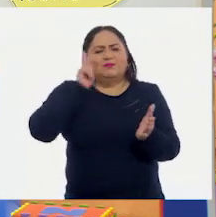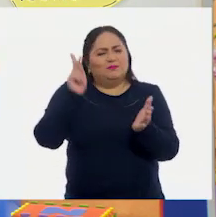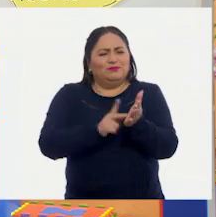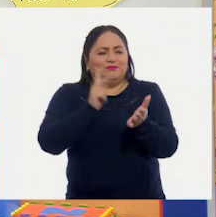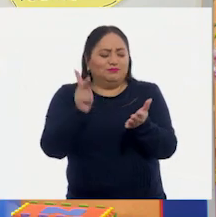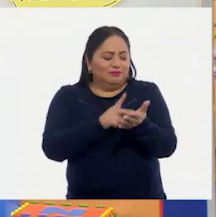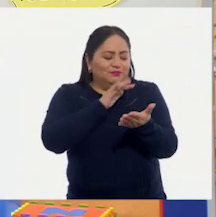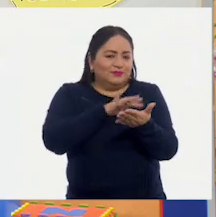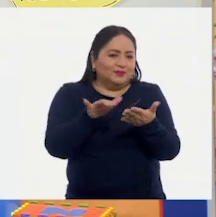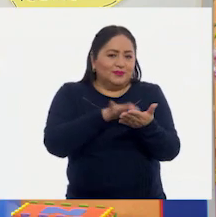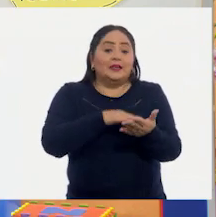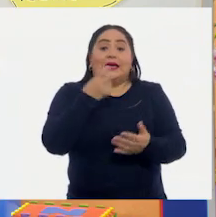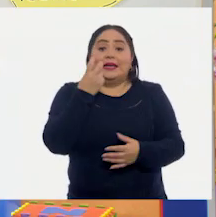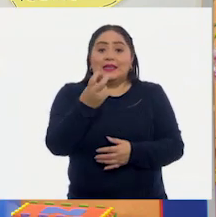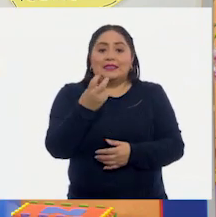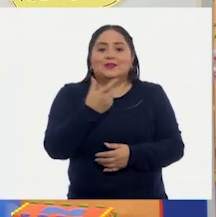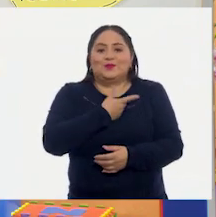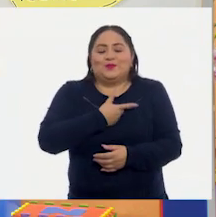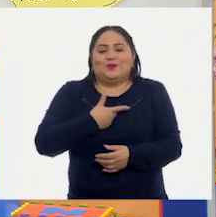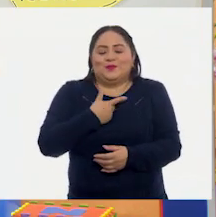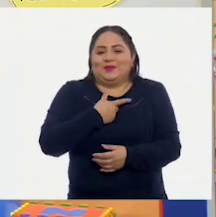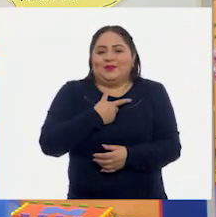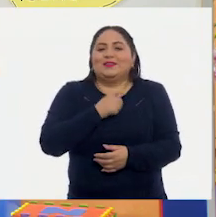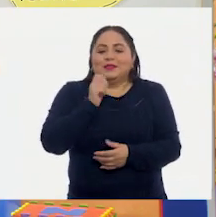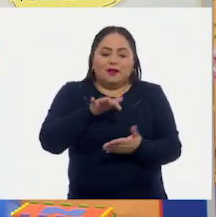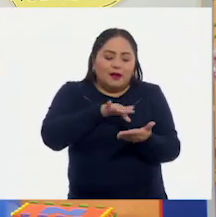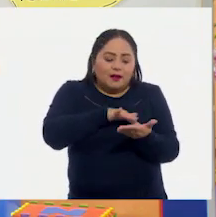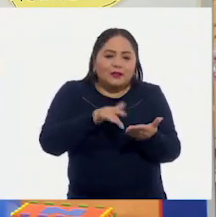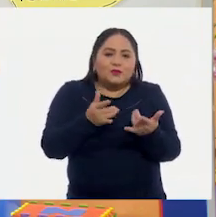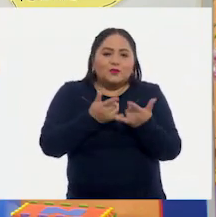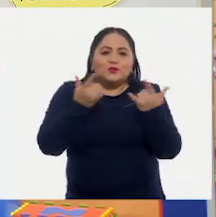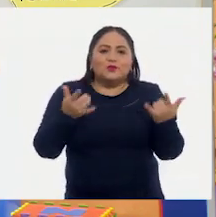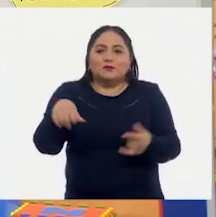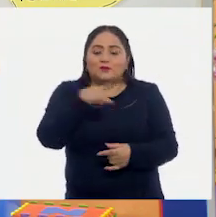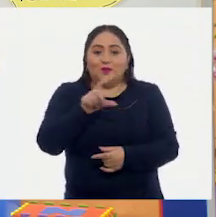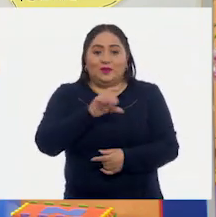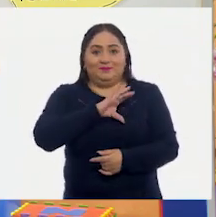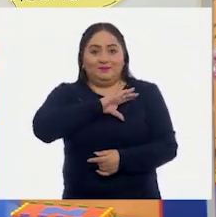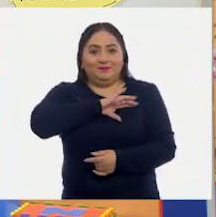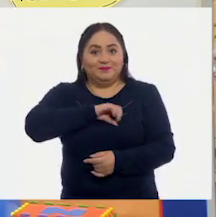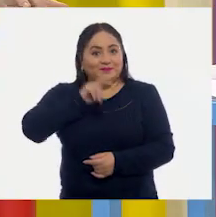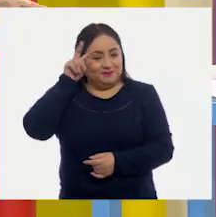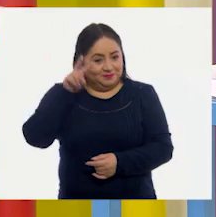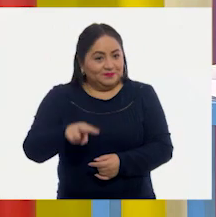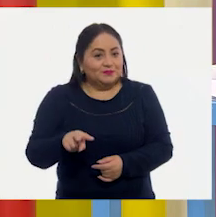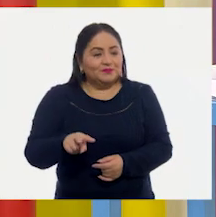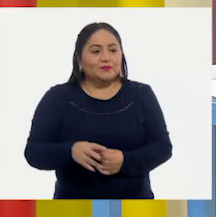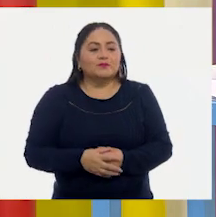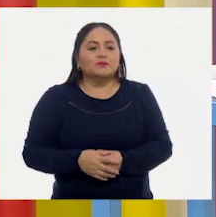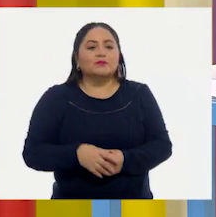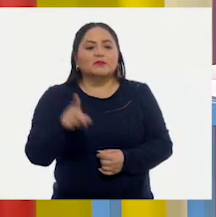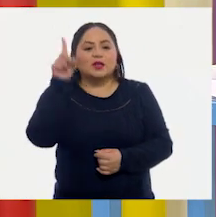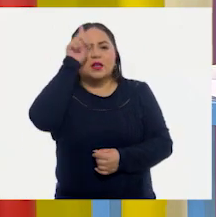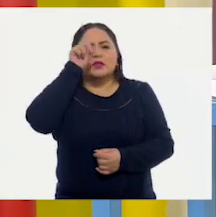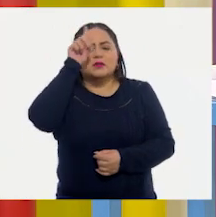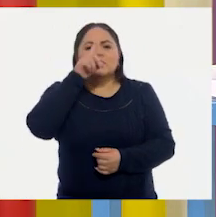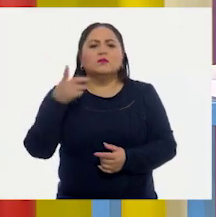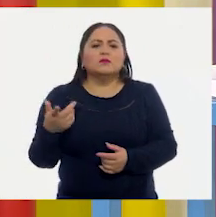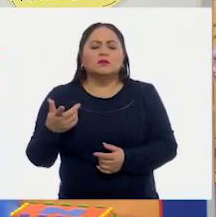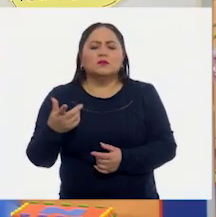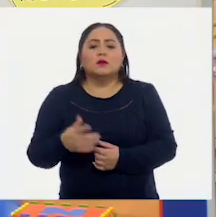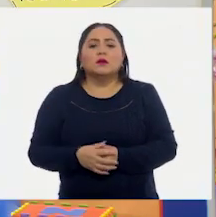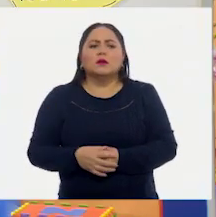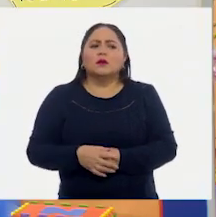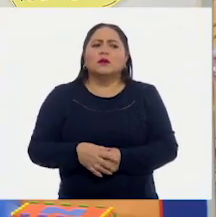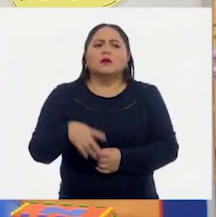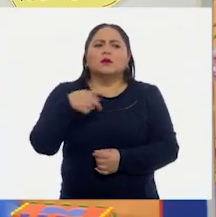veces, ¿verdad? Ese es el encanto de leer historias que nos fascinan, ¿verdad? Y de saberlas recomendar. Y de saberlas recomendar. Oye,